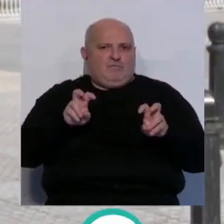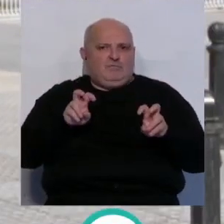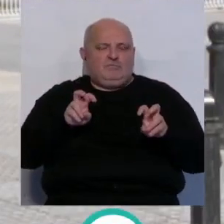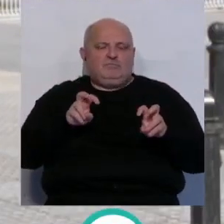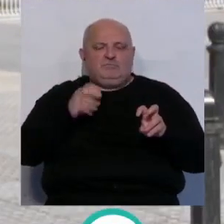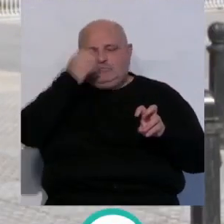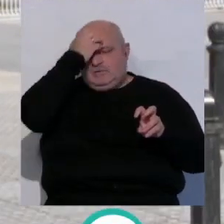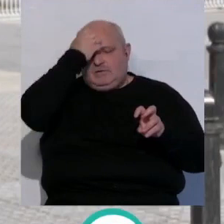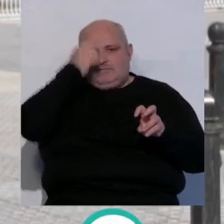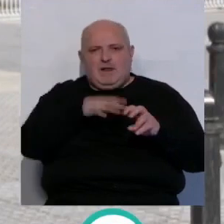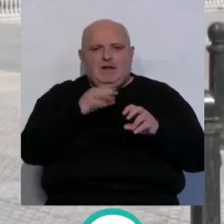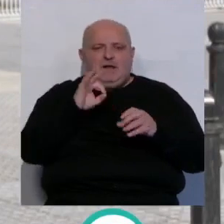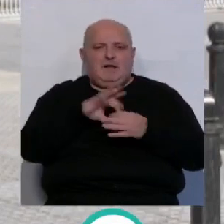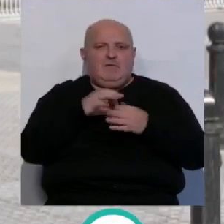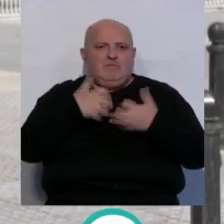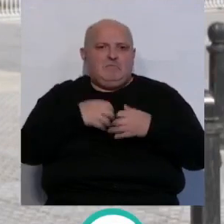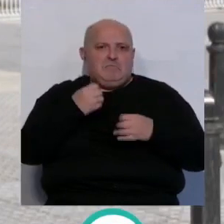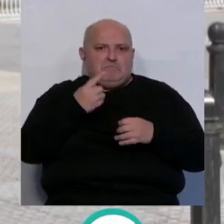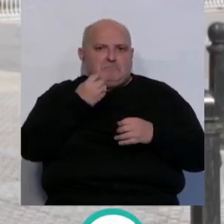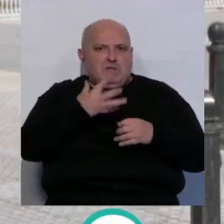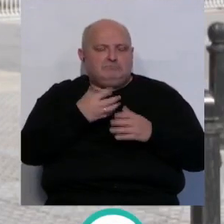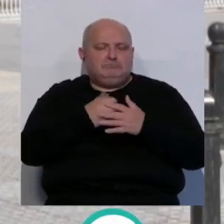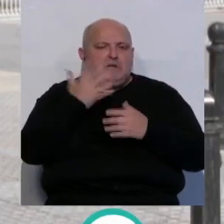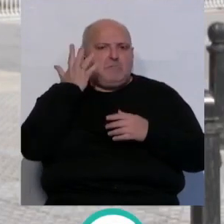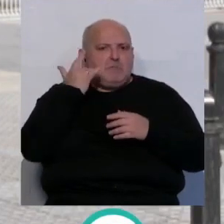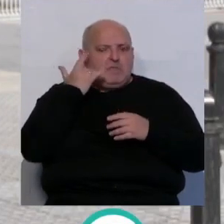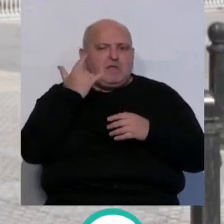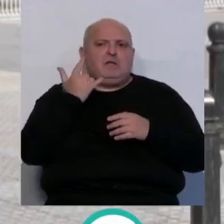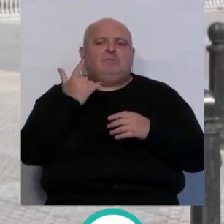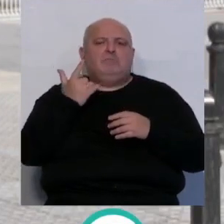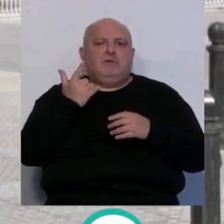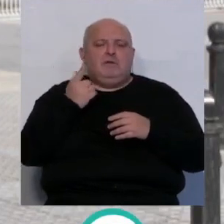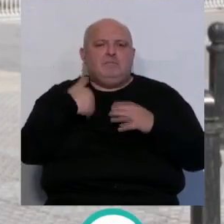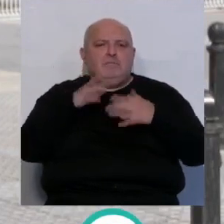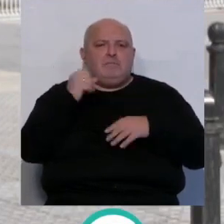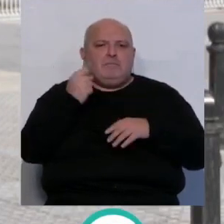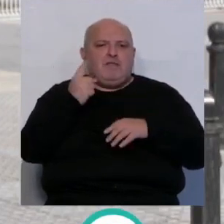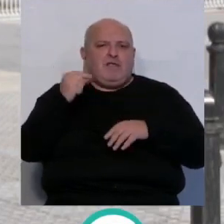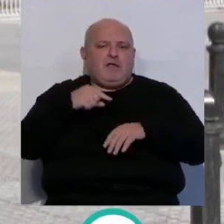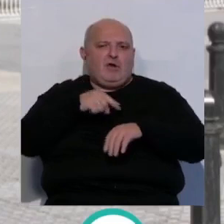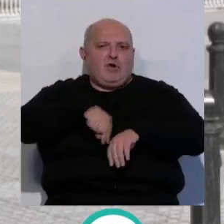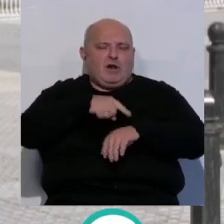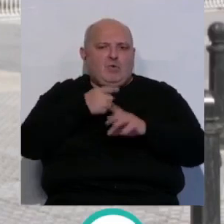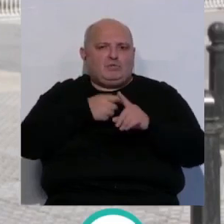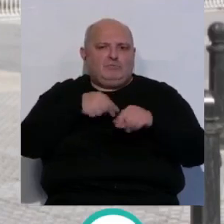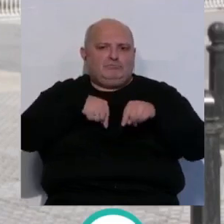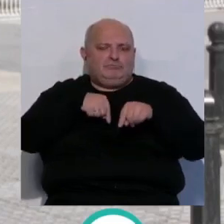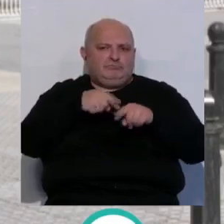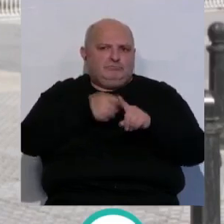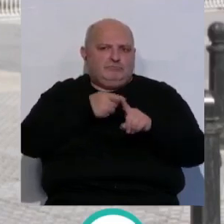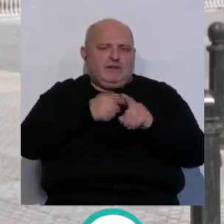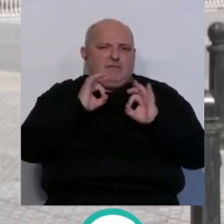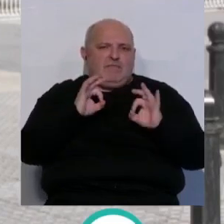muy eficientes que están funcionando muy bien, con limpieza, con más de 1.100 horas de apertura y de limpieza